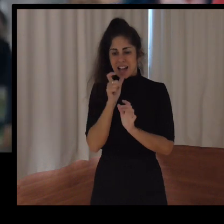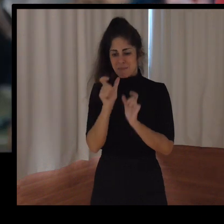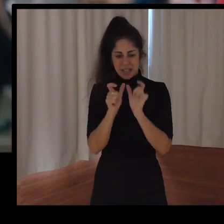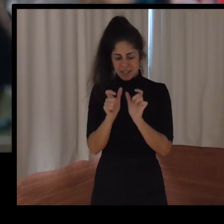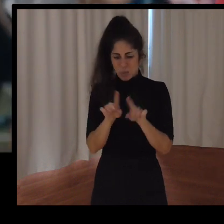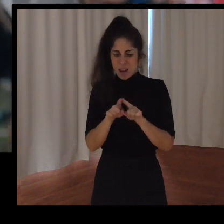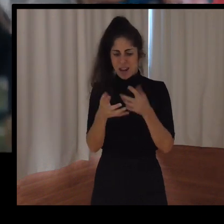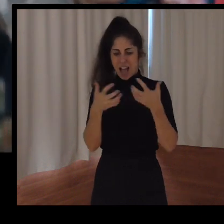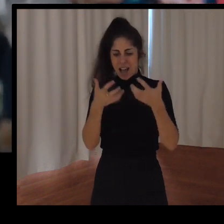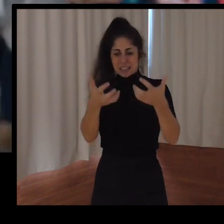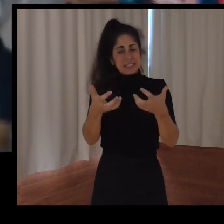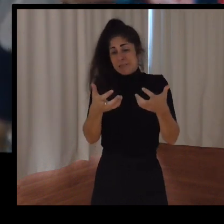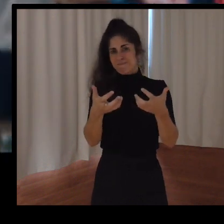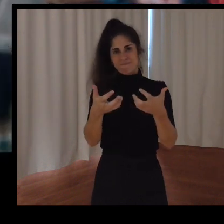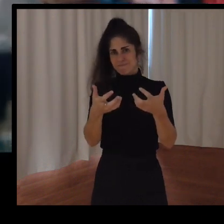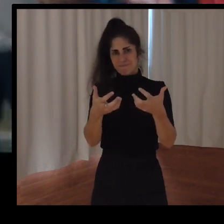Tengo autismo.